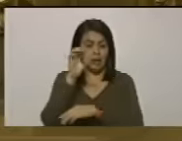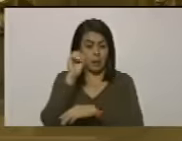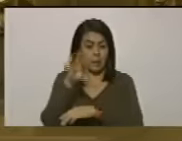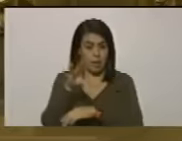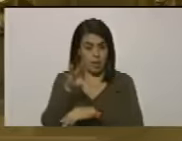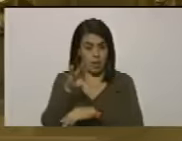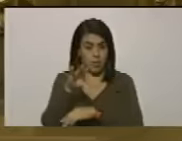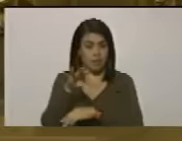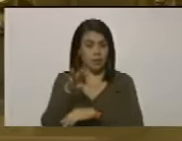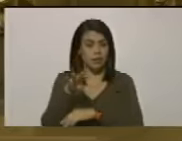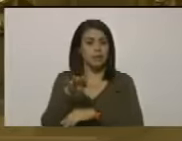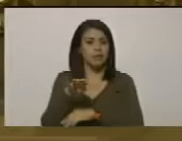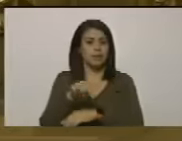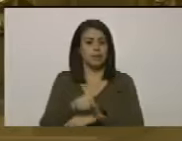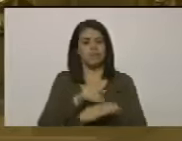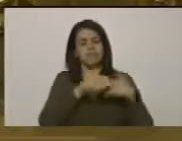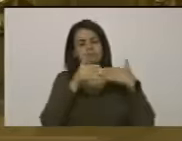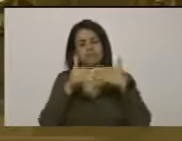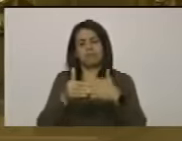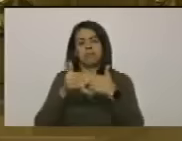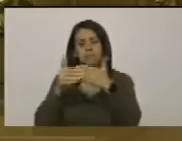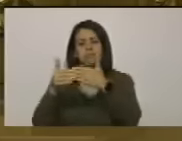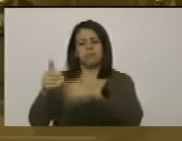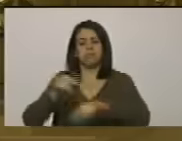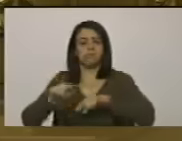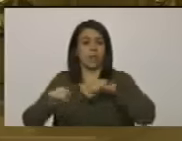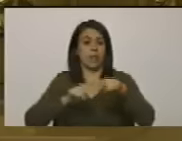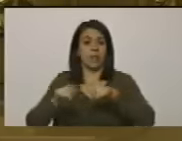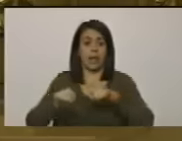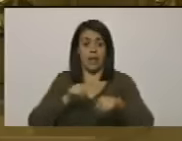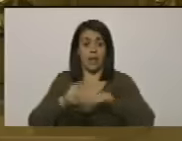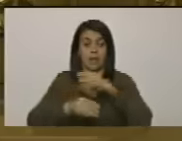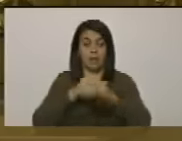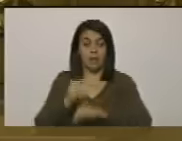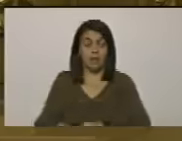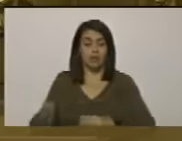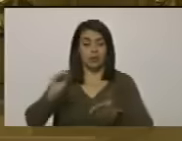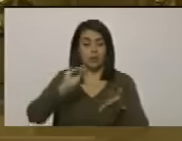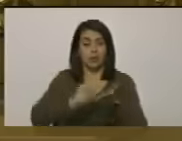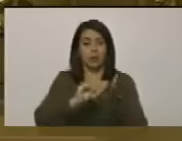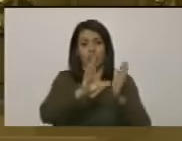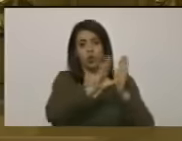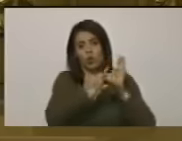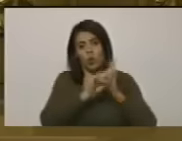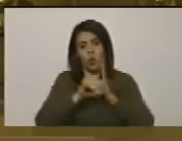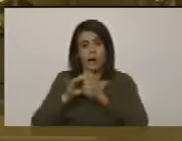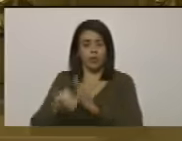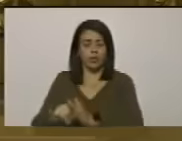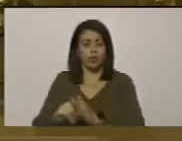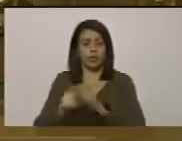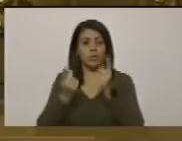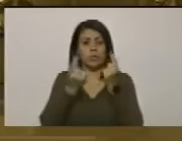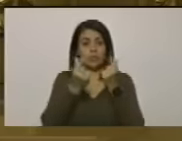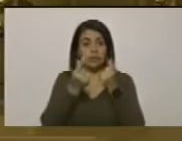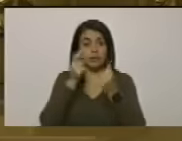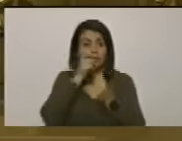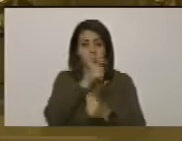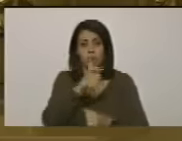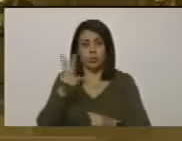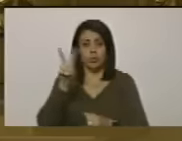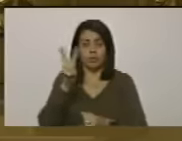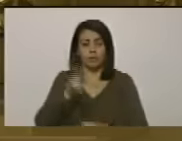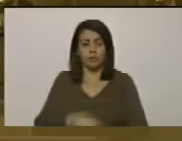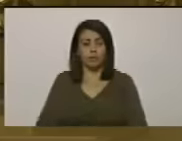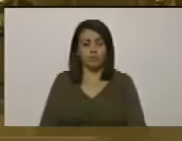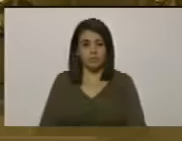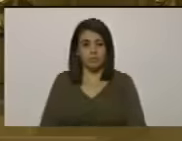que se prorrogó el mandato que se han venido robando los dineros del pueblo venezolano